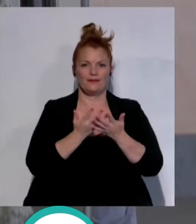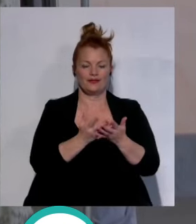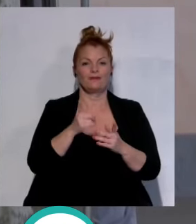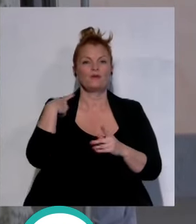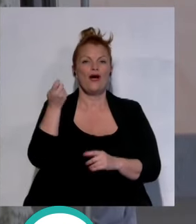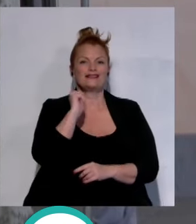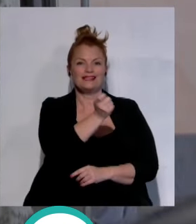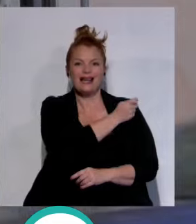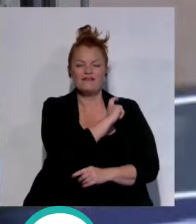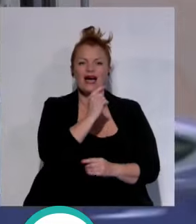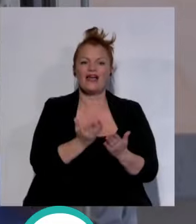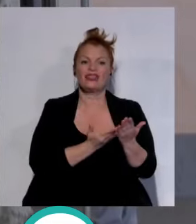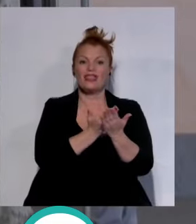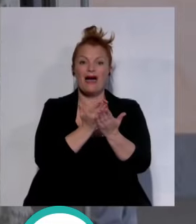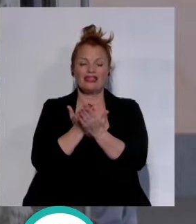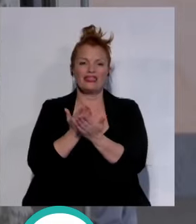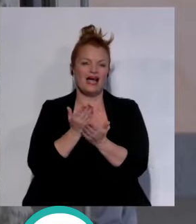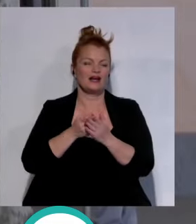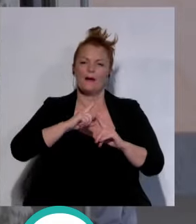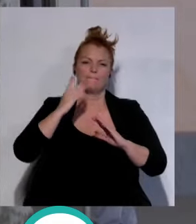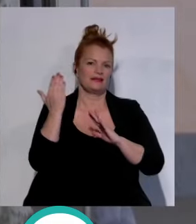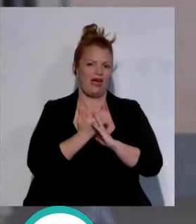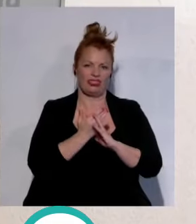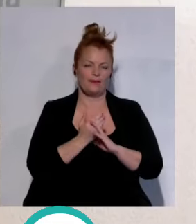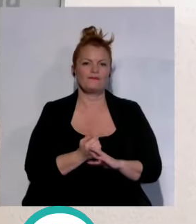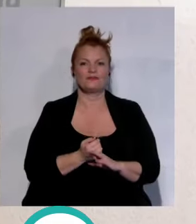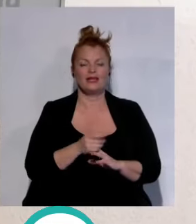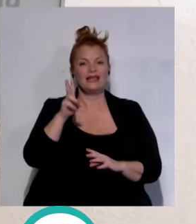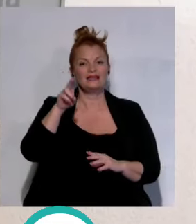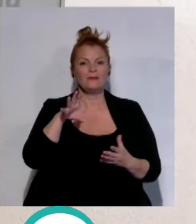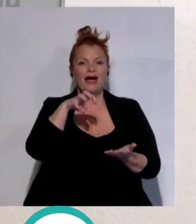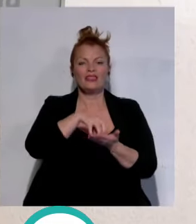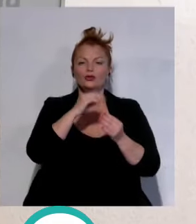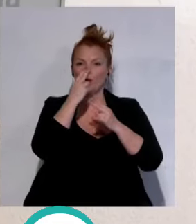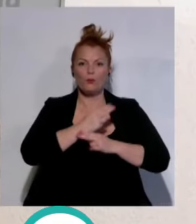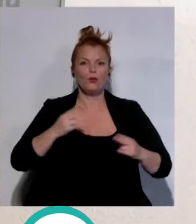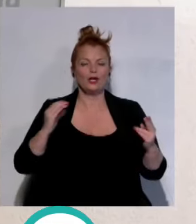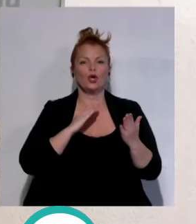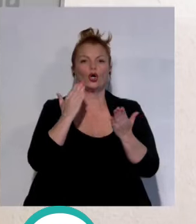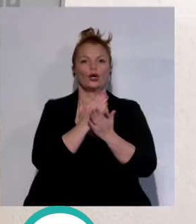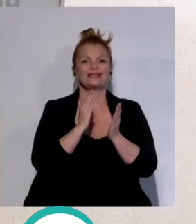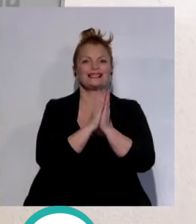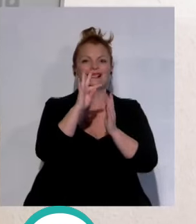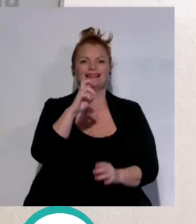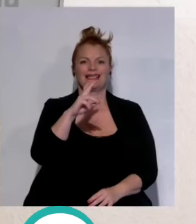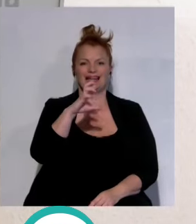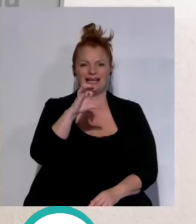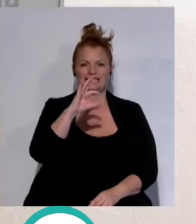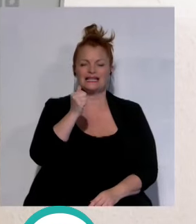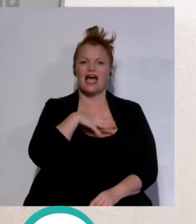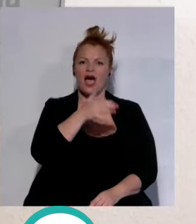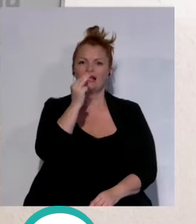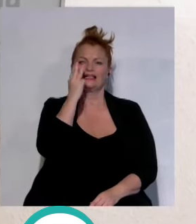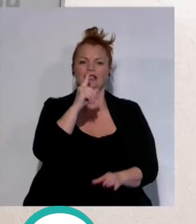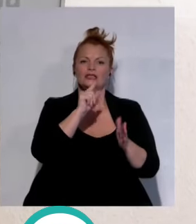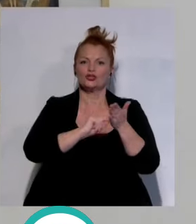esclavas la demanda se queda en la mitad de su cupo. En el caso de los centros públicos, el Colegio Santa Teresa ha tenido tres solicitudes